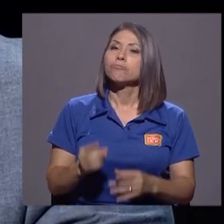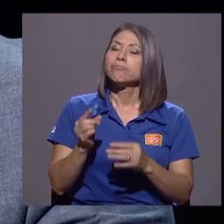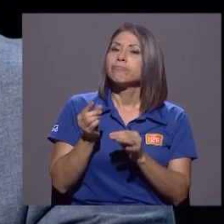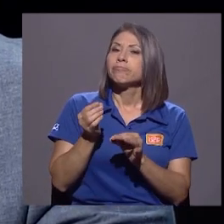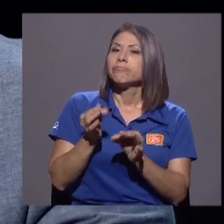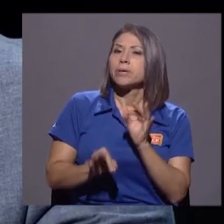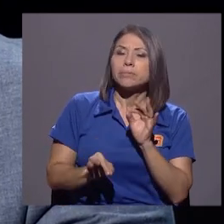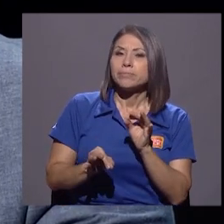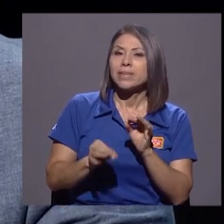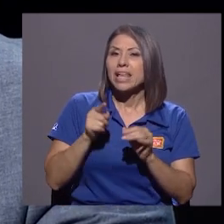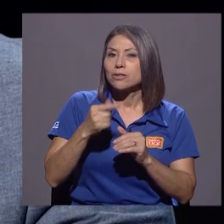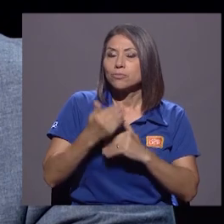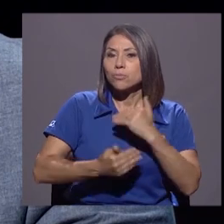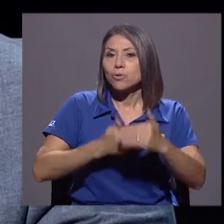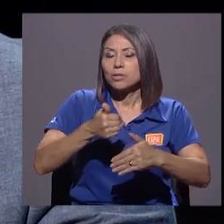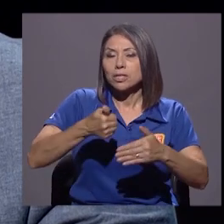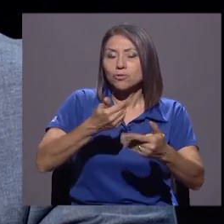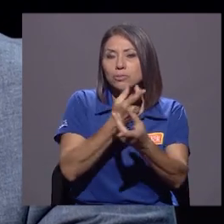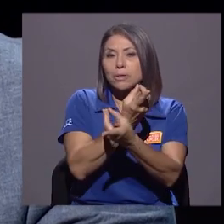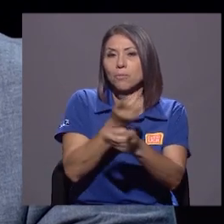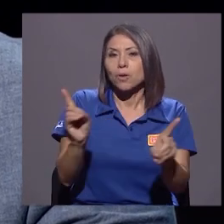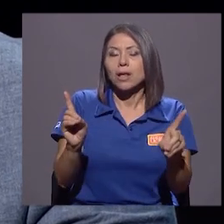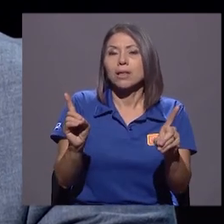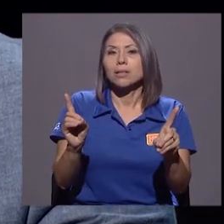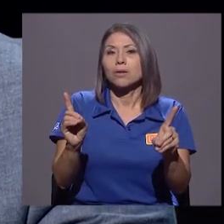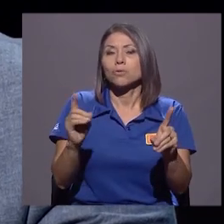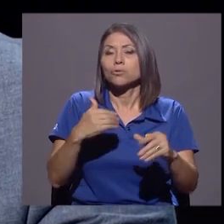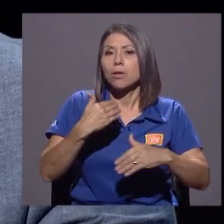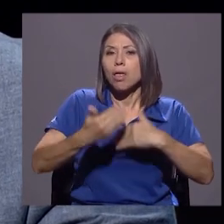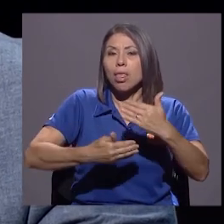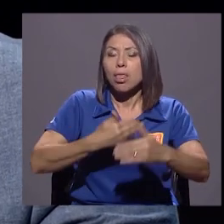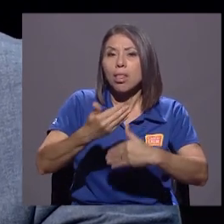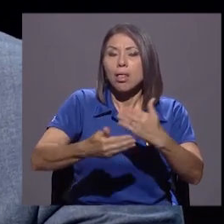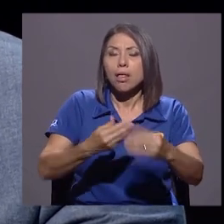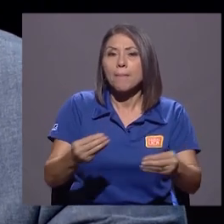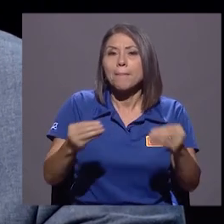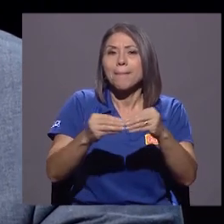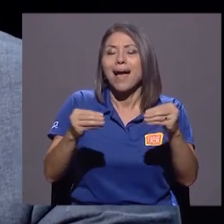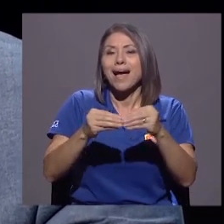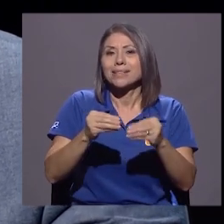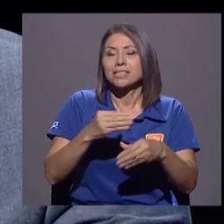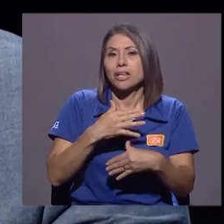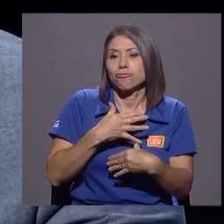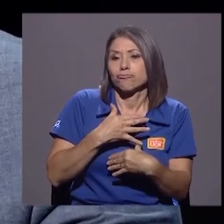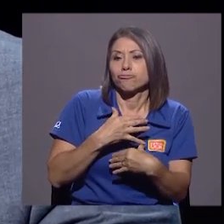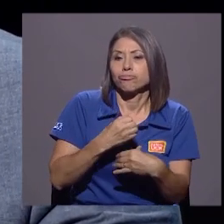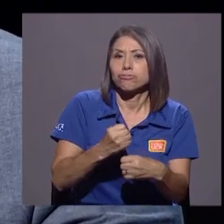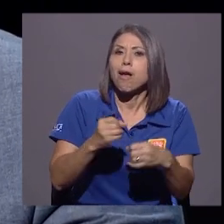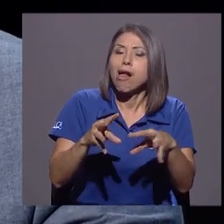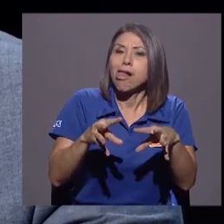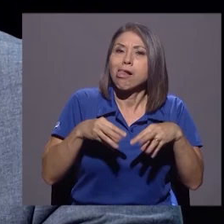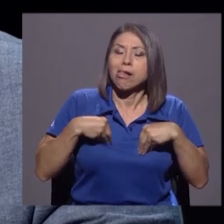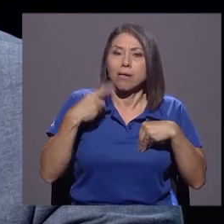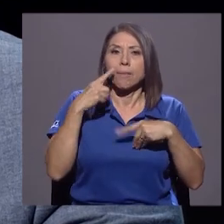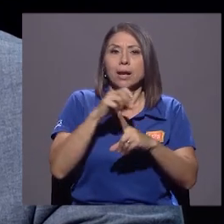hacemos para que esos procesos democráticos sean cada vez más legitimantes para la sociedad civil?